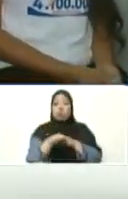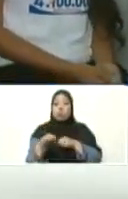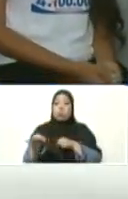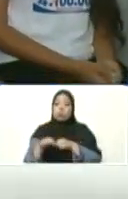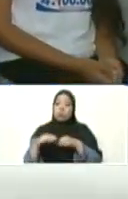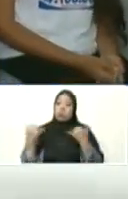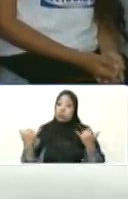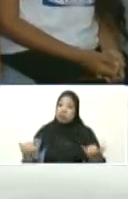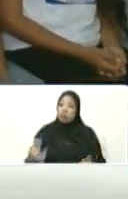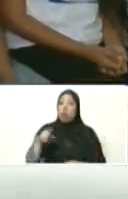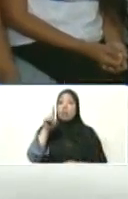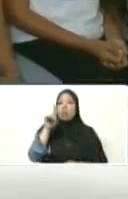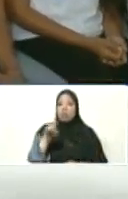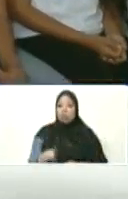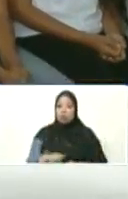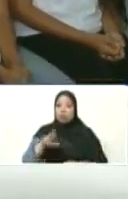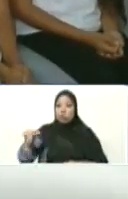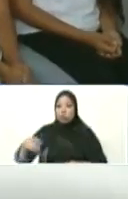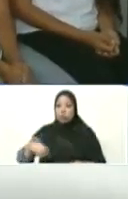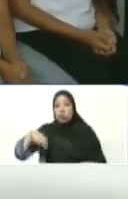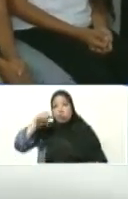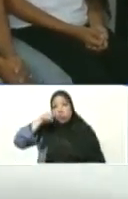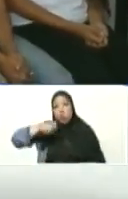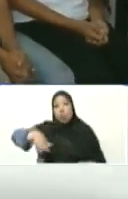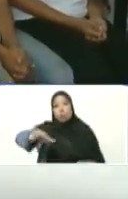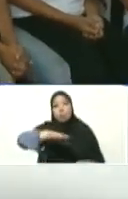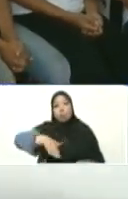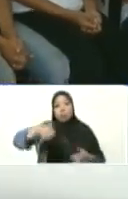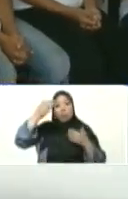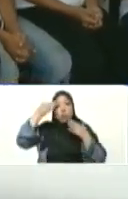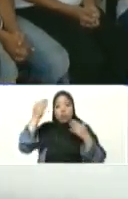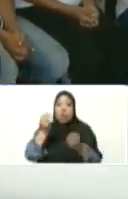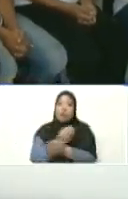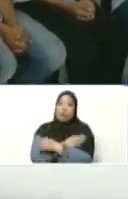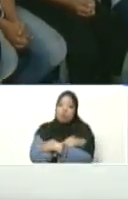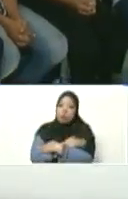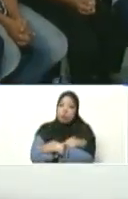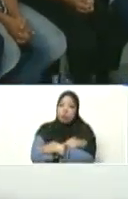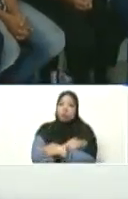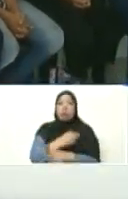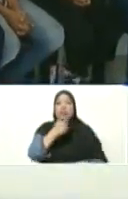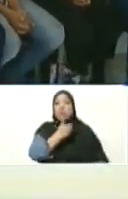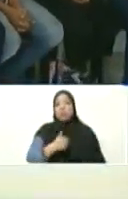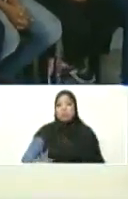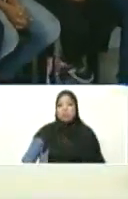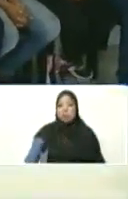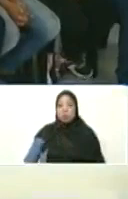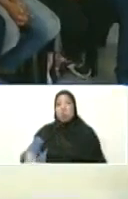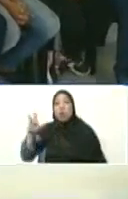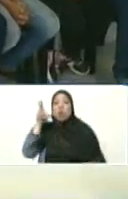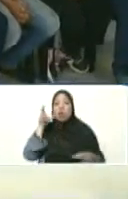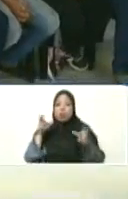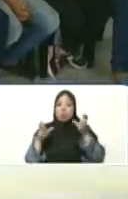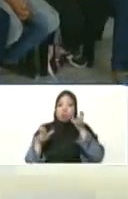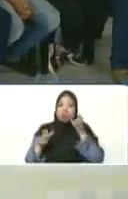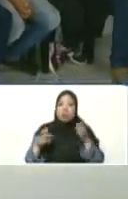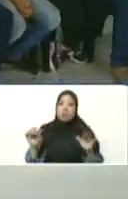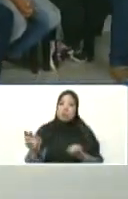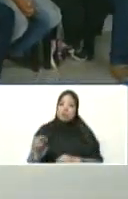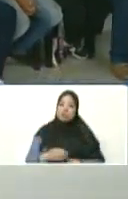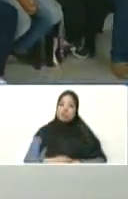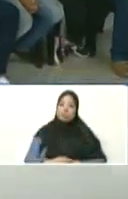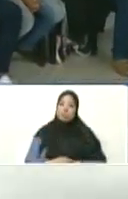pero allá estaremos también con nuestro pueblo. Le enviamos un saludo y un abrazo y desde aquí, presidente, bueno, lo escuchamos. Adelante.